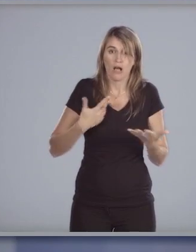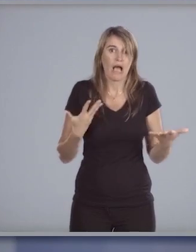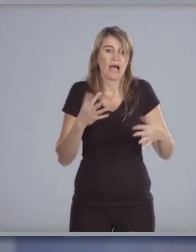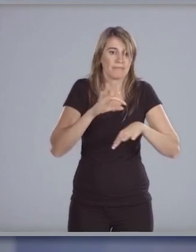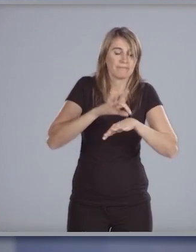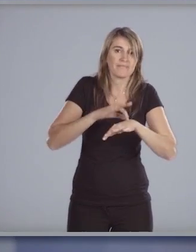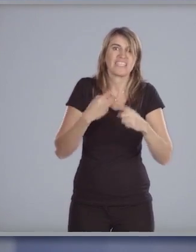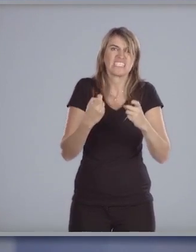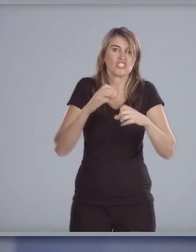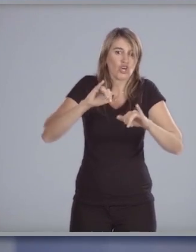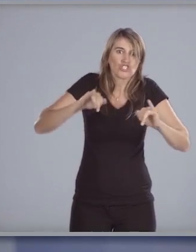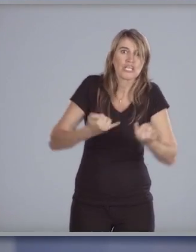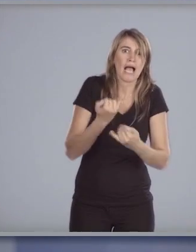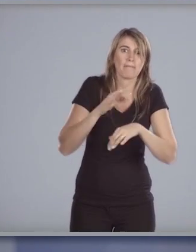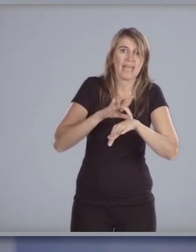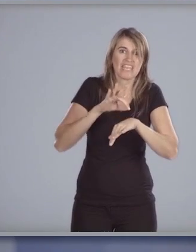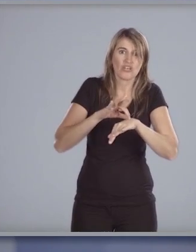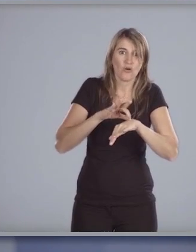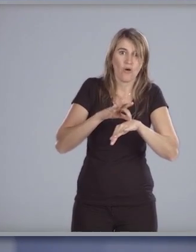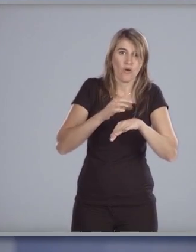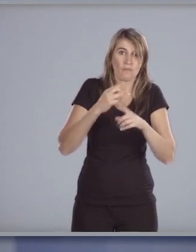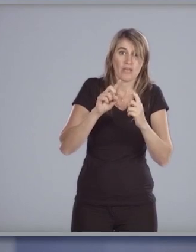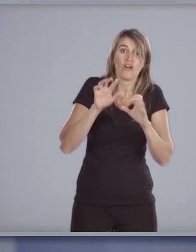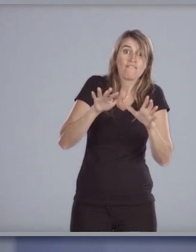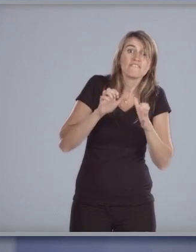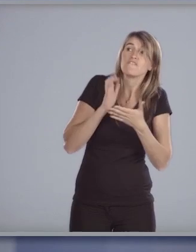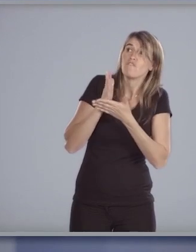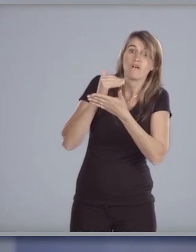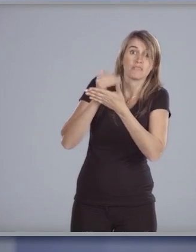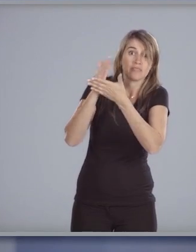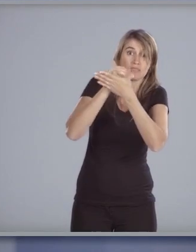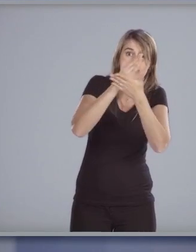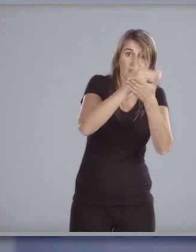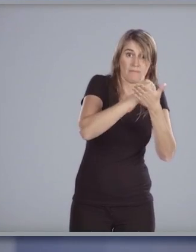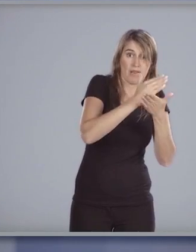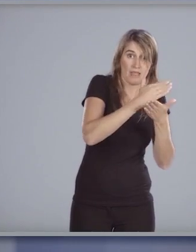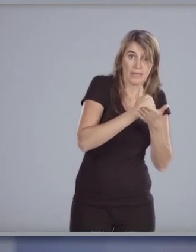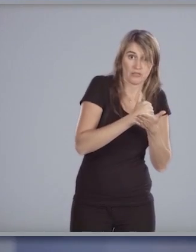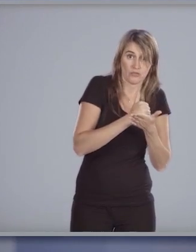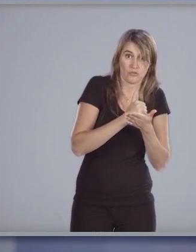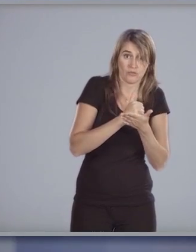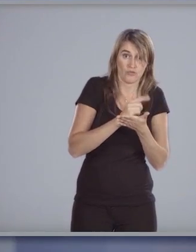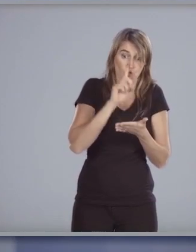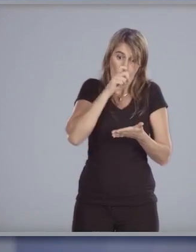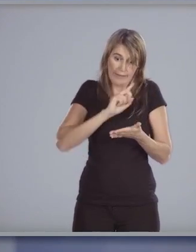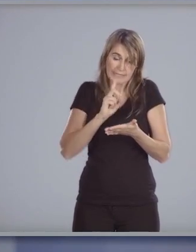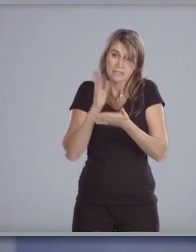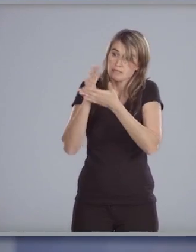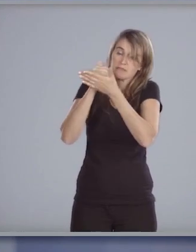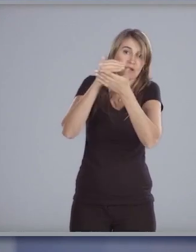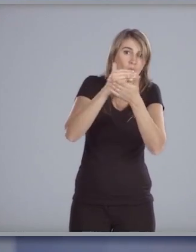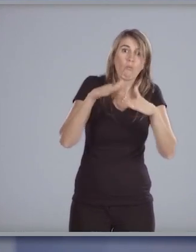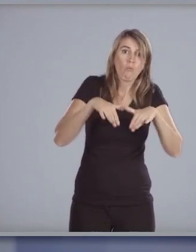que requiera cualquier persona que se encuentre fuera del departamento donde